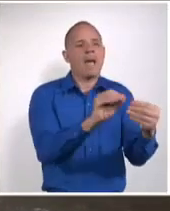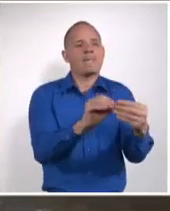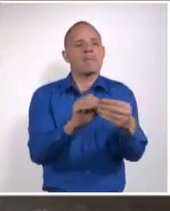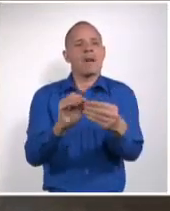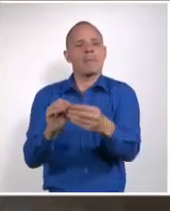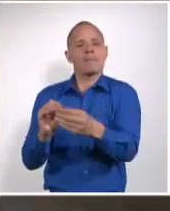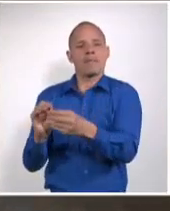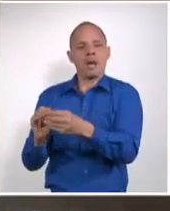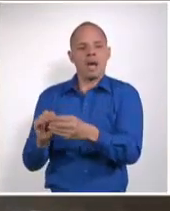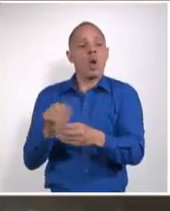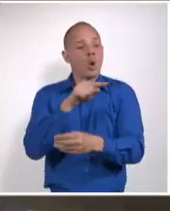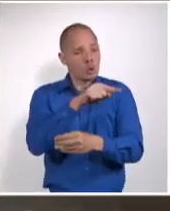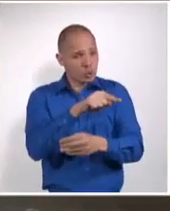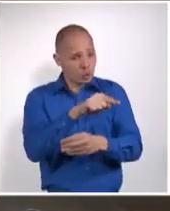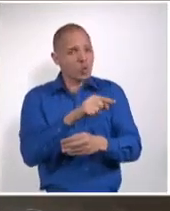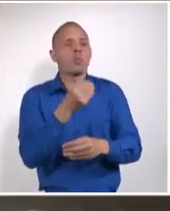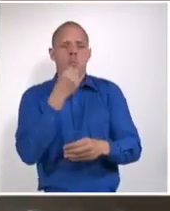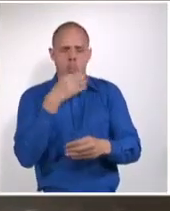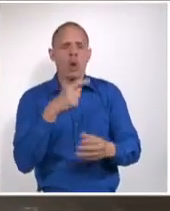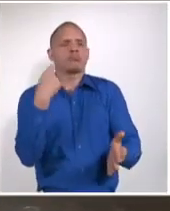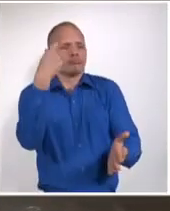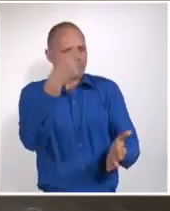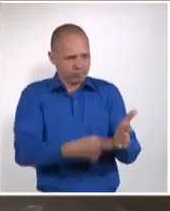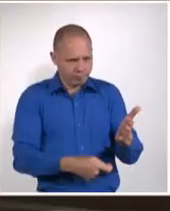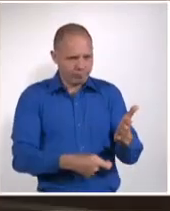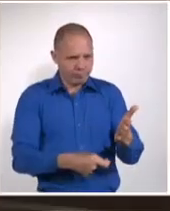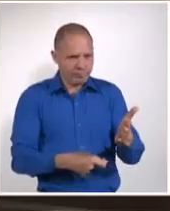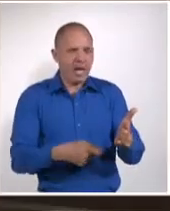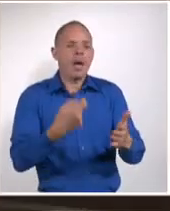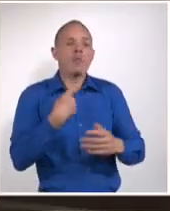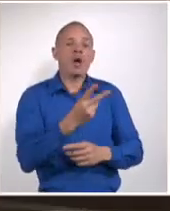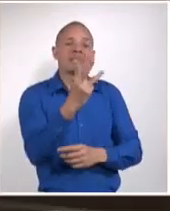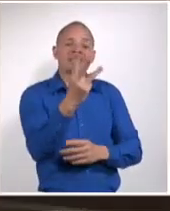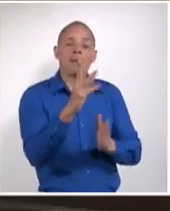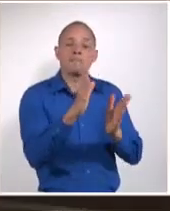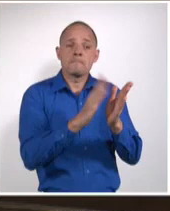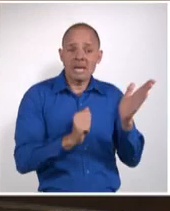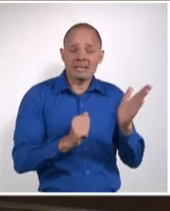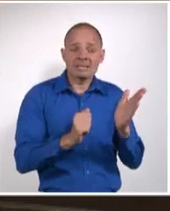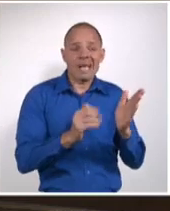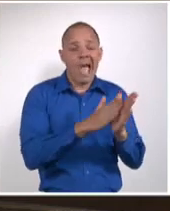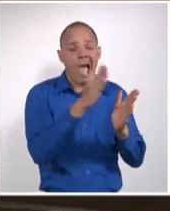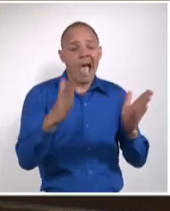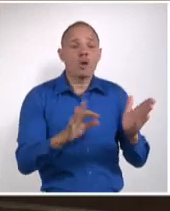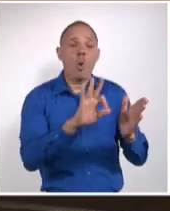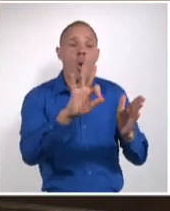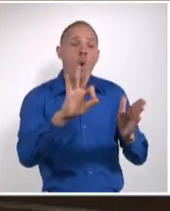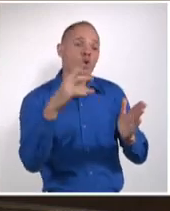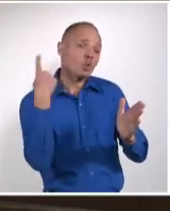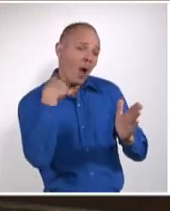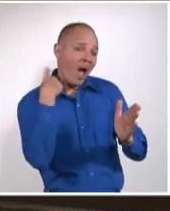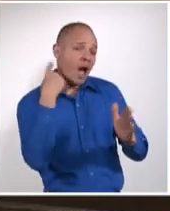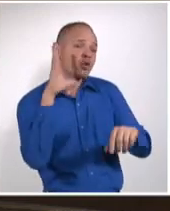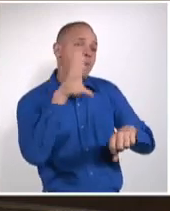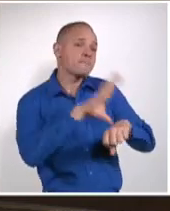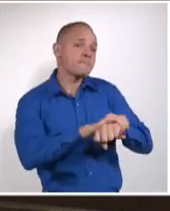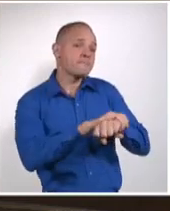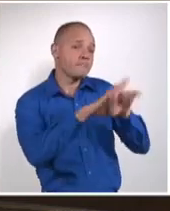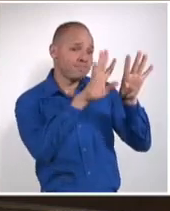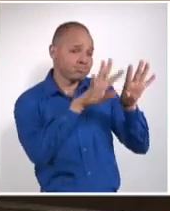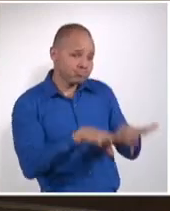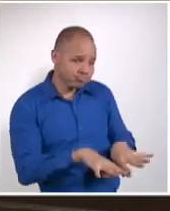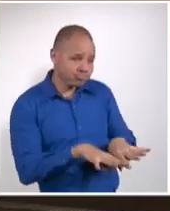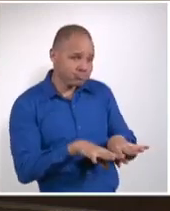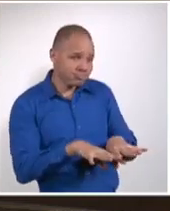sancionadores que oscilan desde tres meses hasta ocho años de privación de libertad. Por